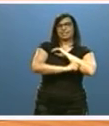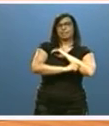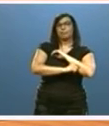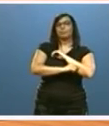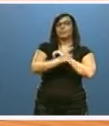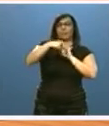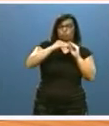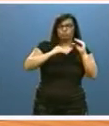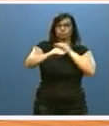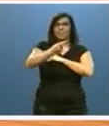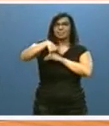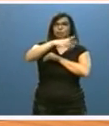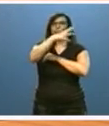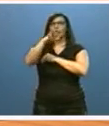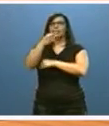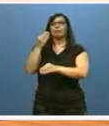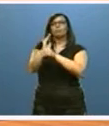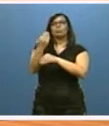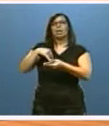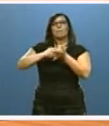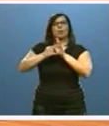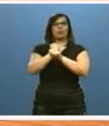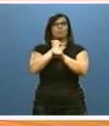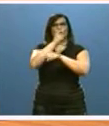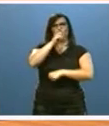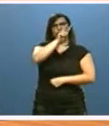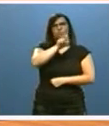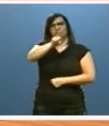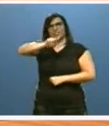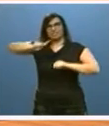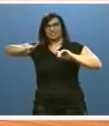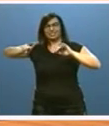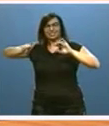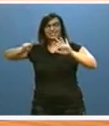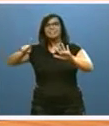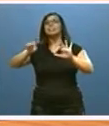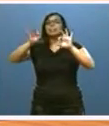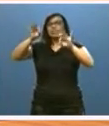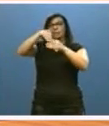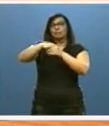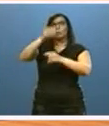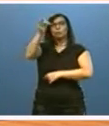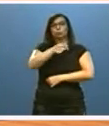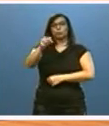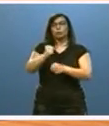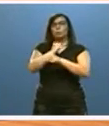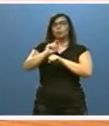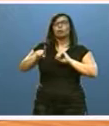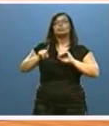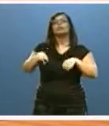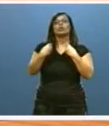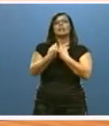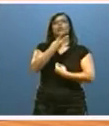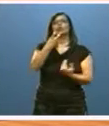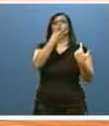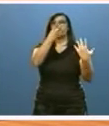140 se están ya destinando al Plan de Empleo 2016, dentro de un presupuesto de empleo que supera este año los 290 millones de